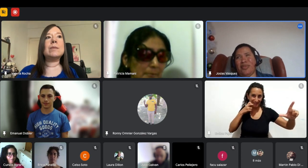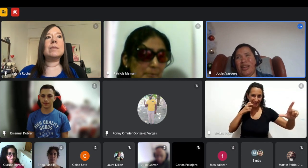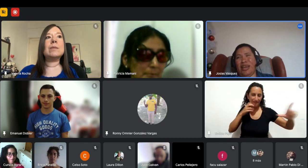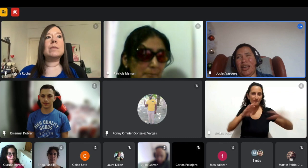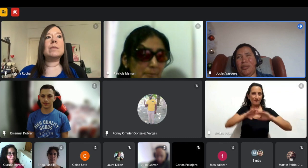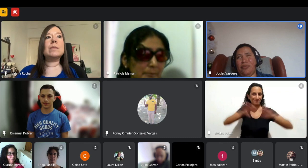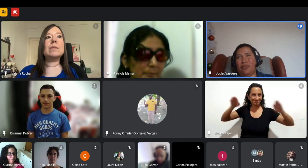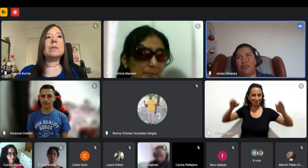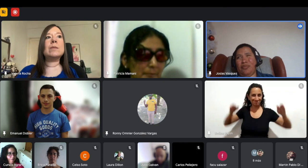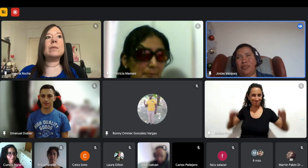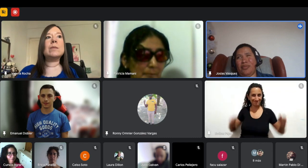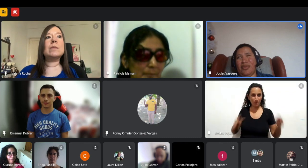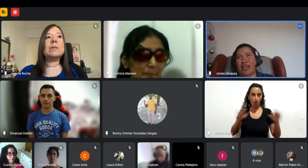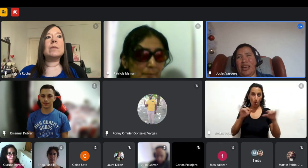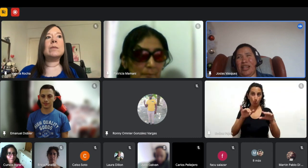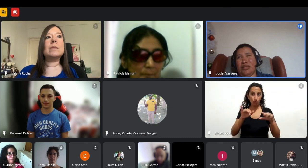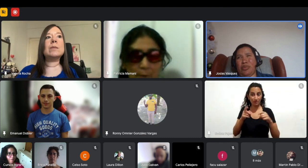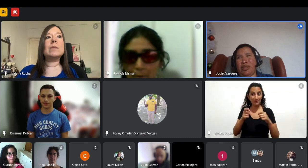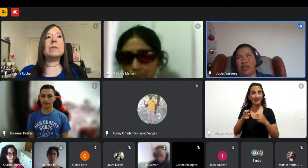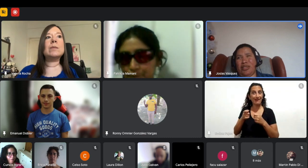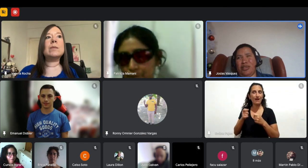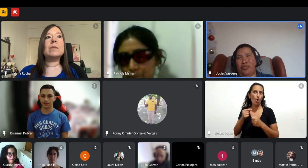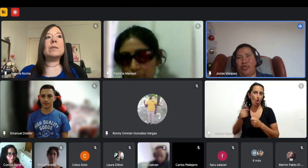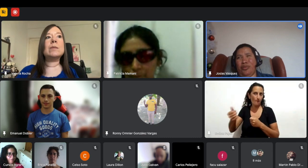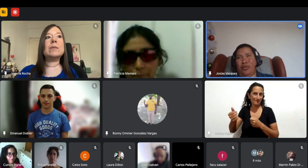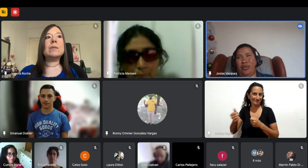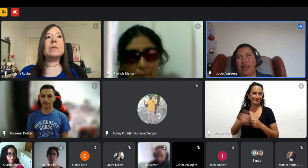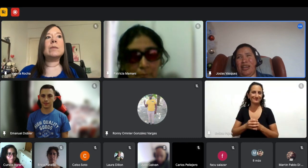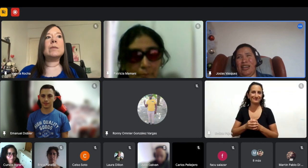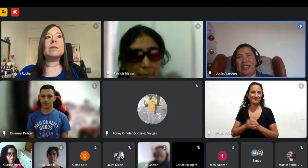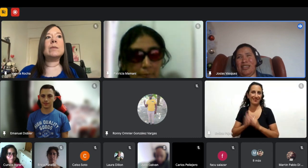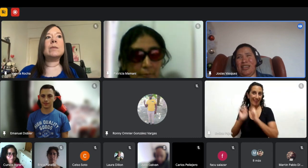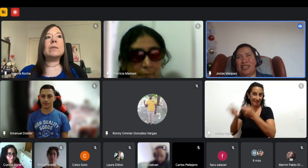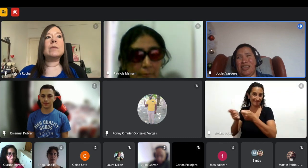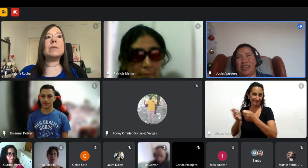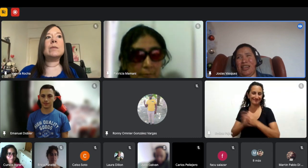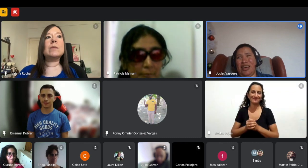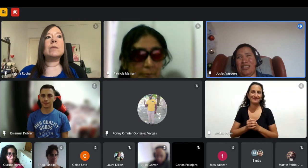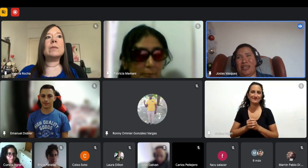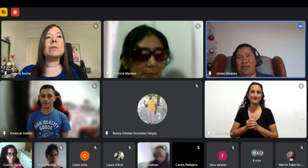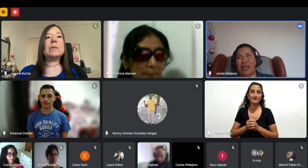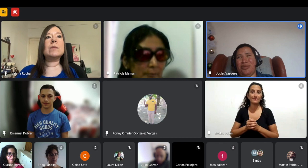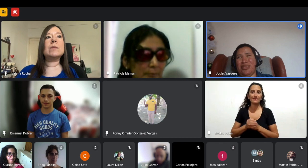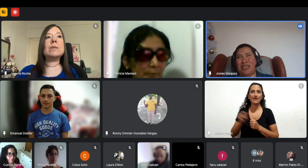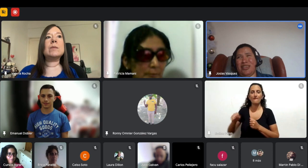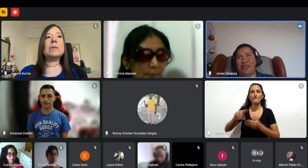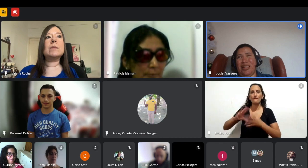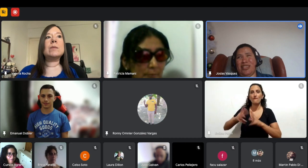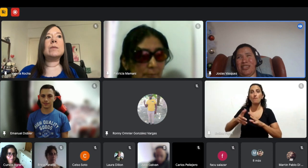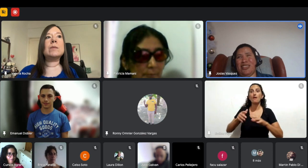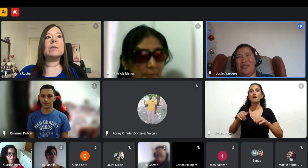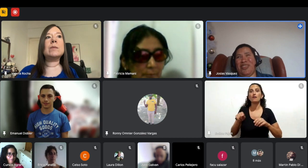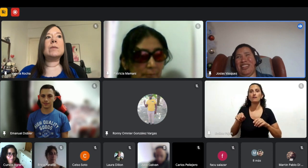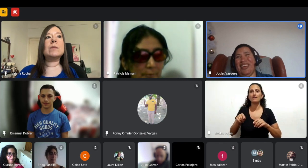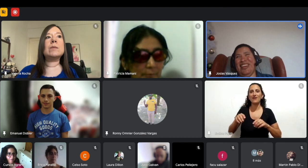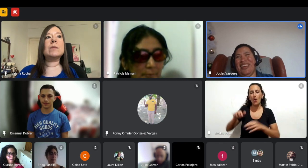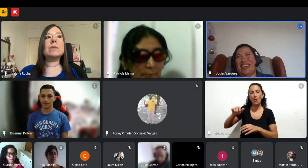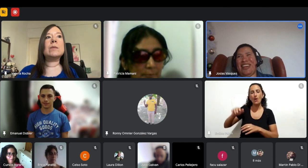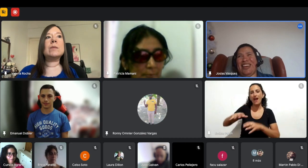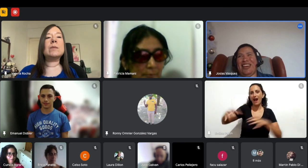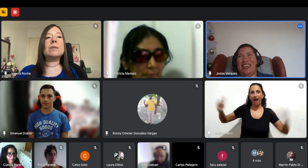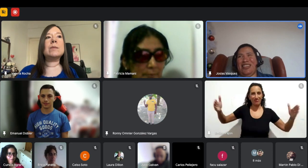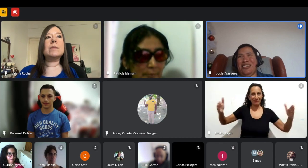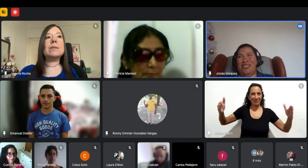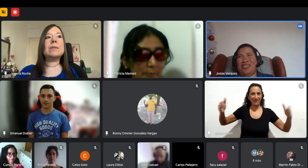escritorio y que las pantallas eran como grandes hacia los lados hacia arriba y hacia atrás también